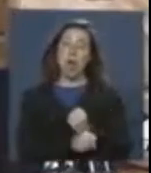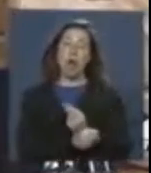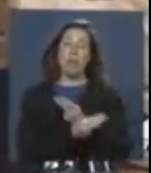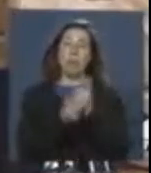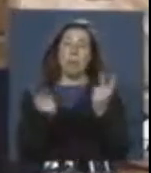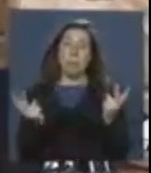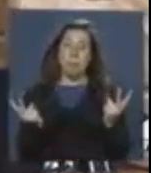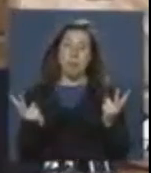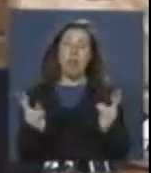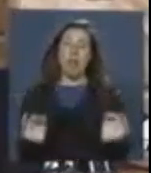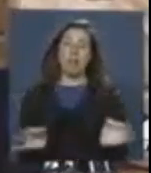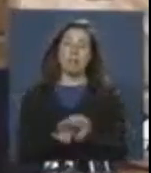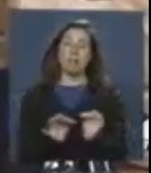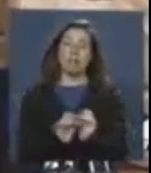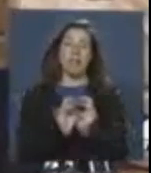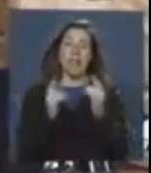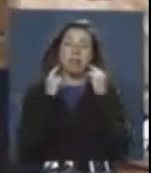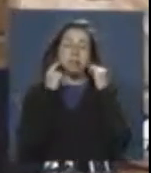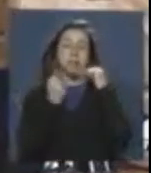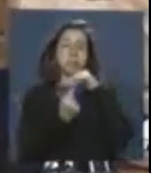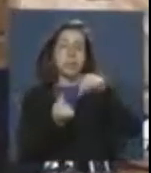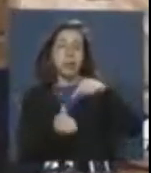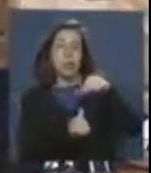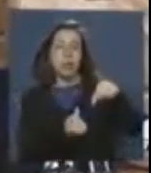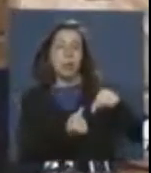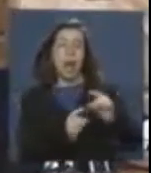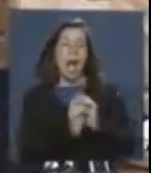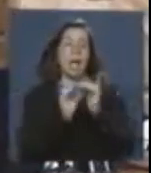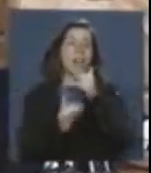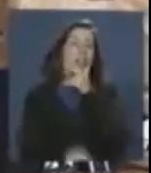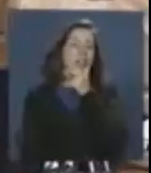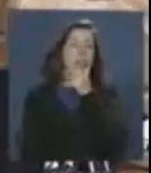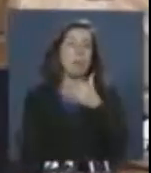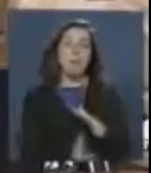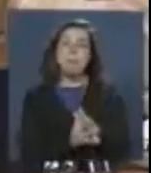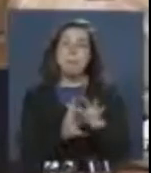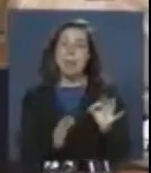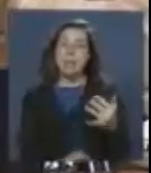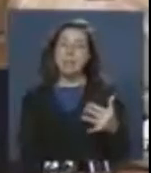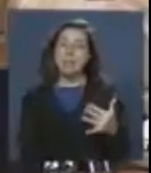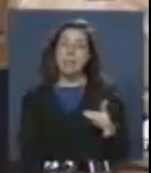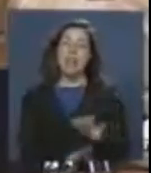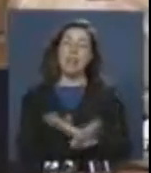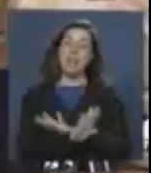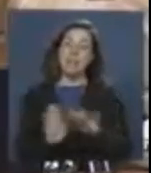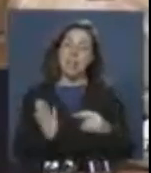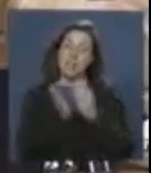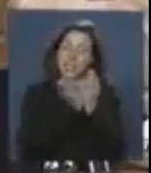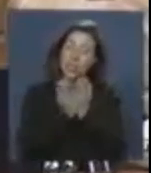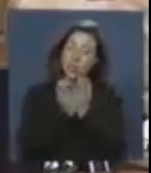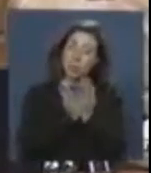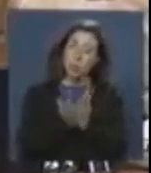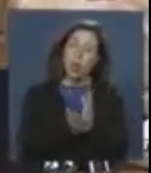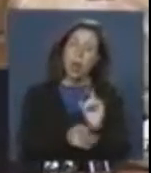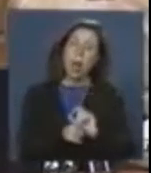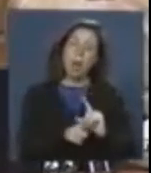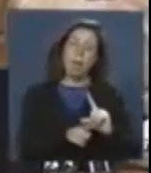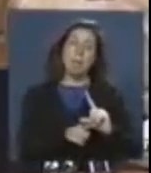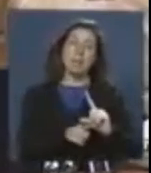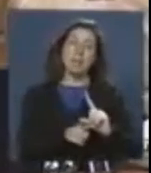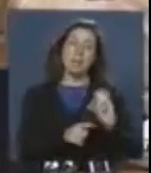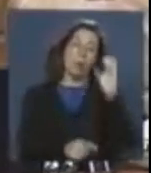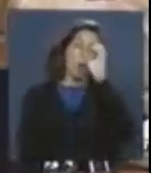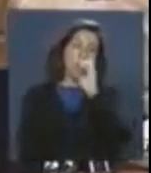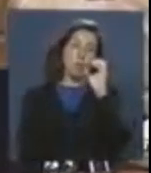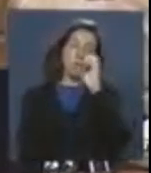Públicas aclare estos rumores, despeje dudas. Y lo más importante, terminemos este estudio y comencemos el proceso de